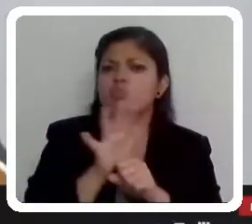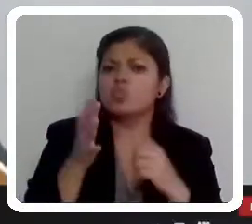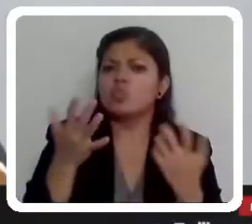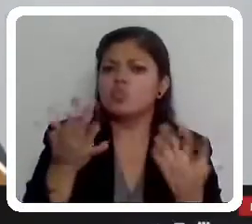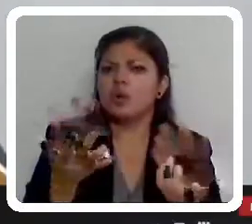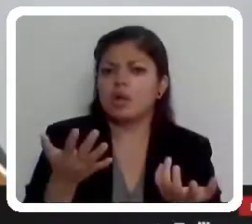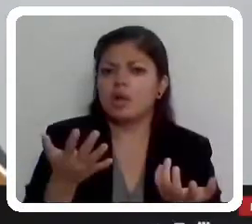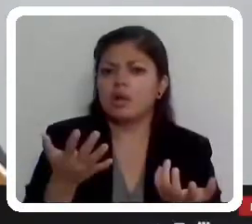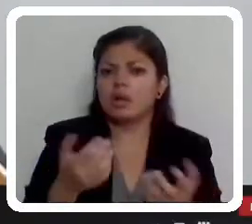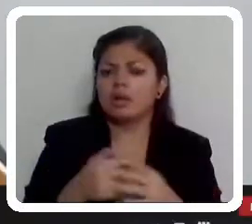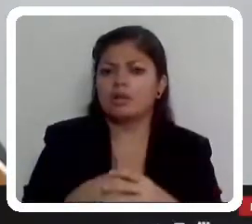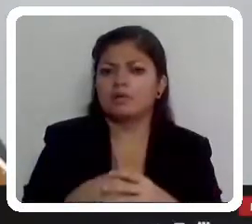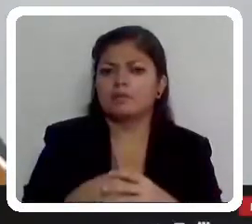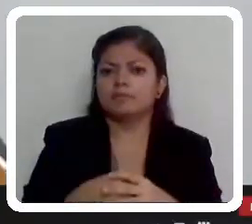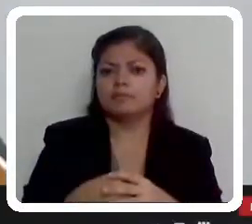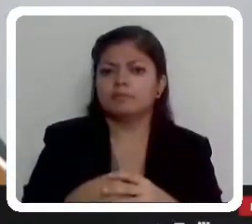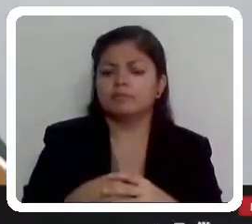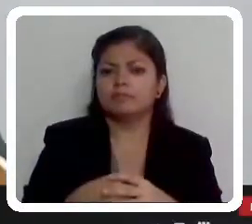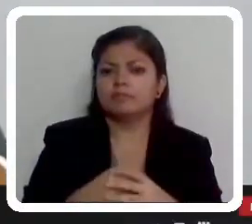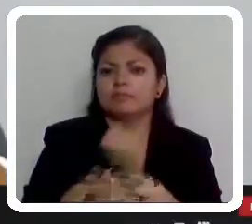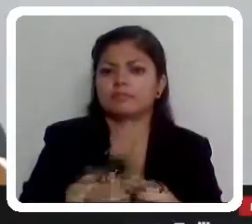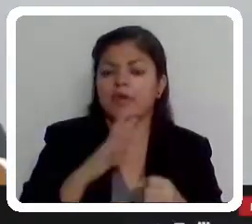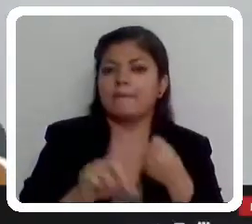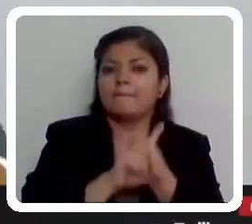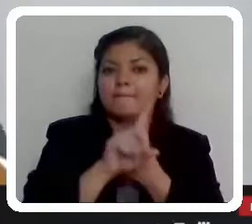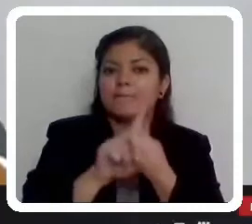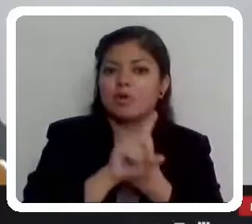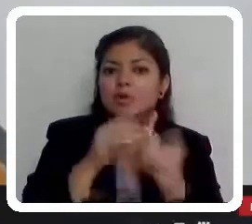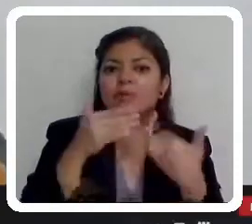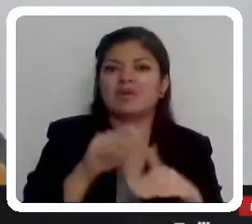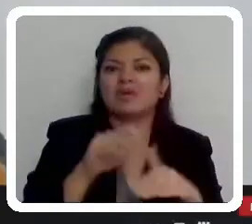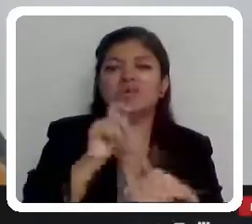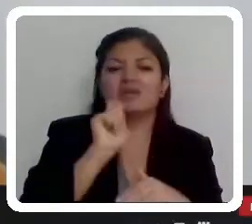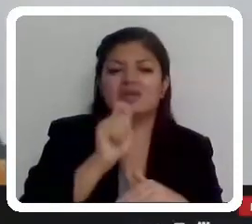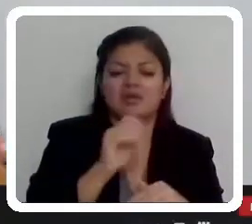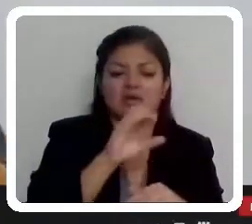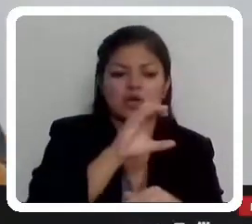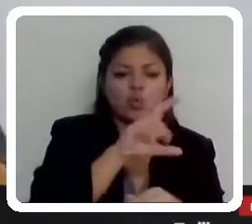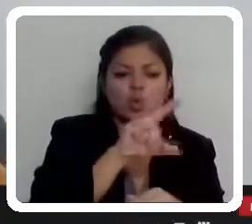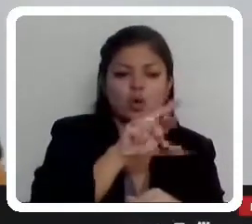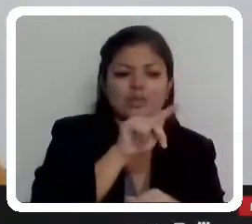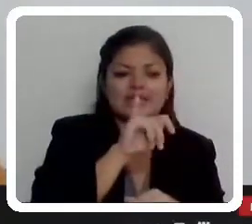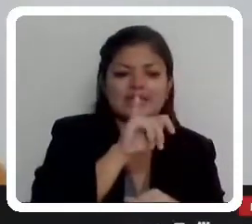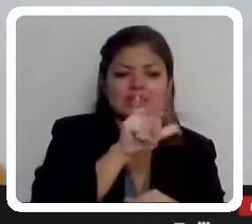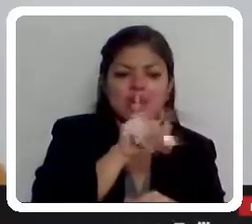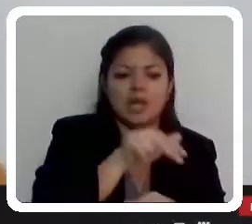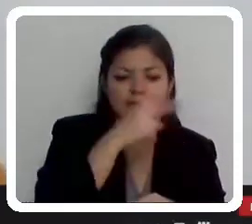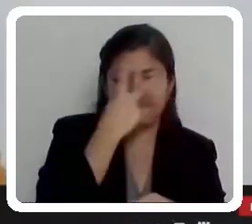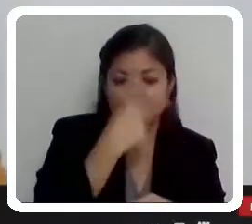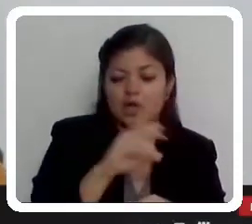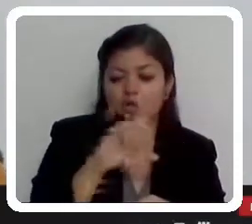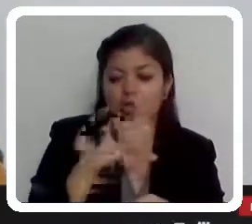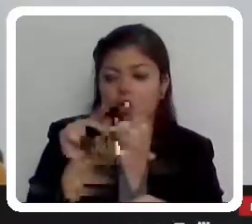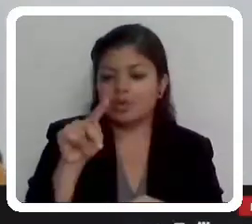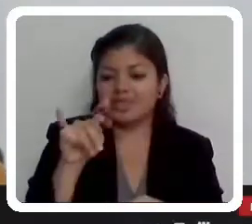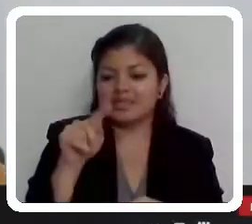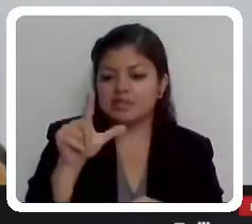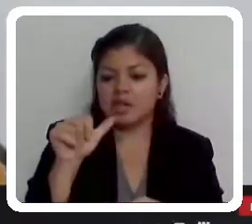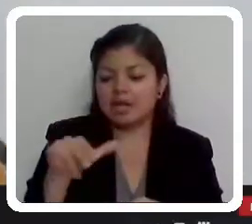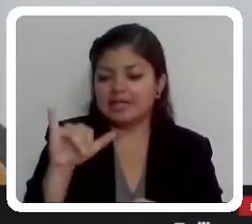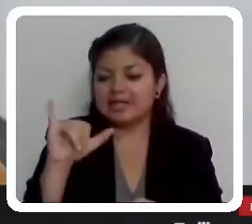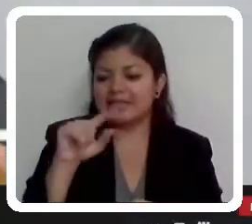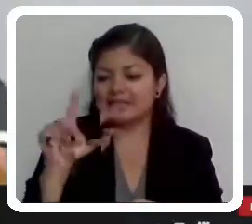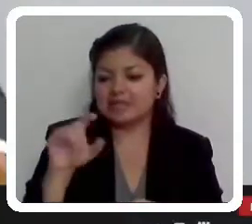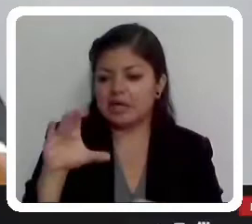un problema limítrofe entre Coautitlán México y Coautitlán Iscala, lo cual obligó a que hiciéramos un estudio